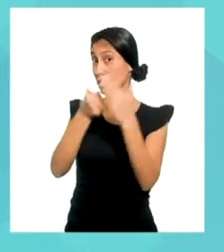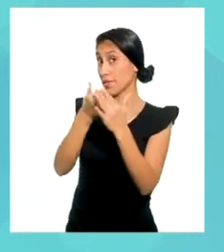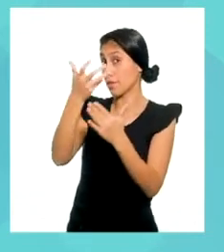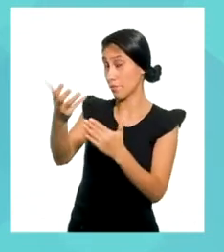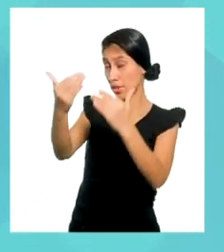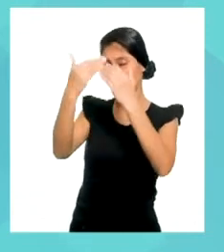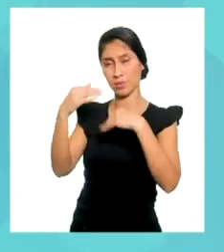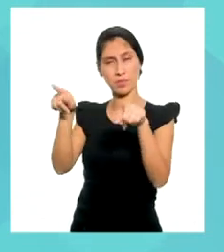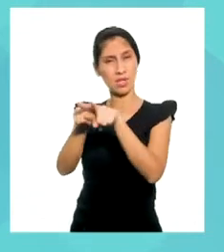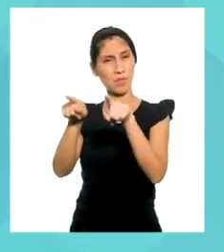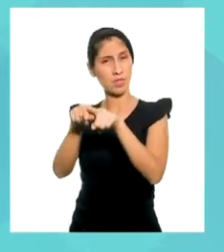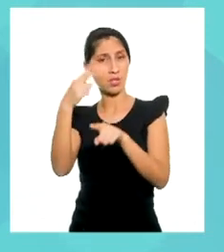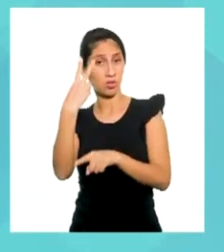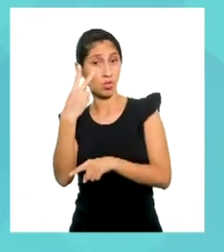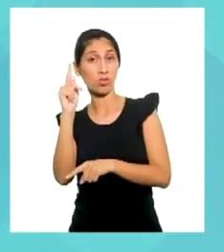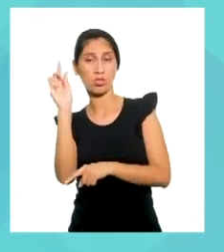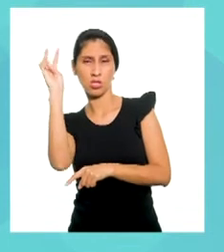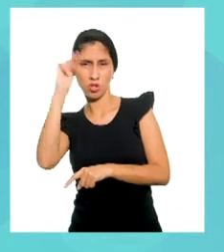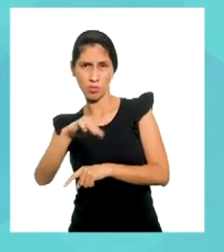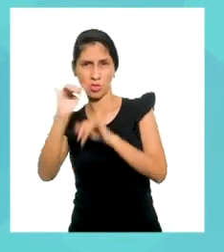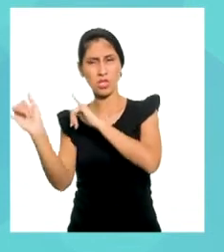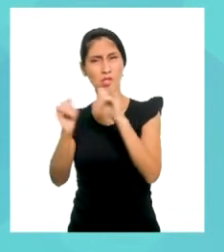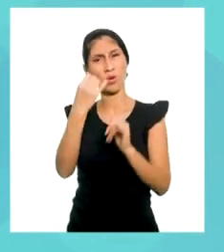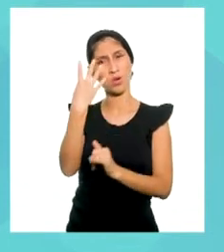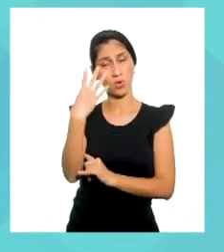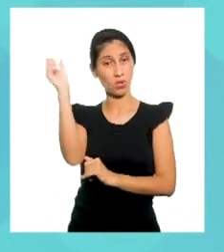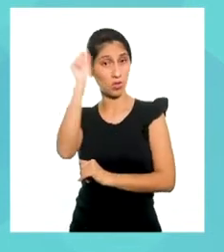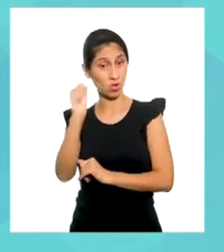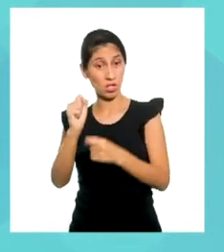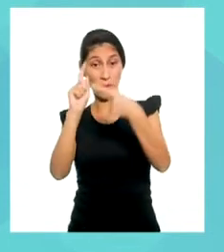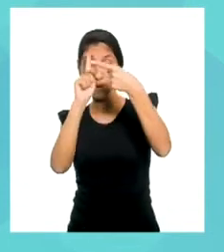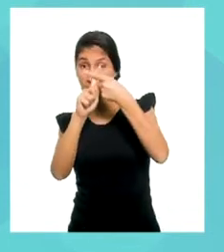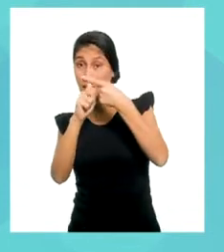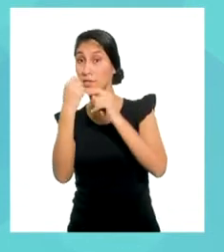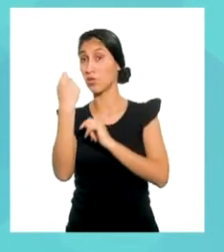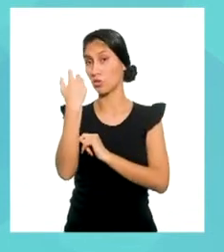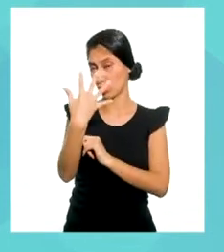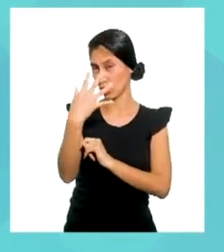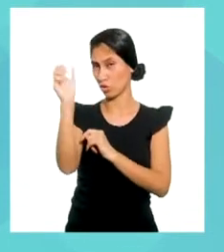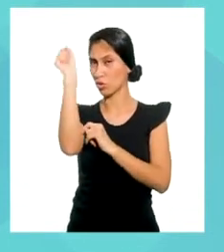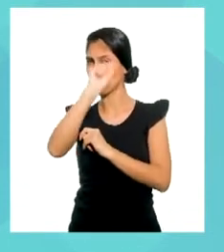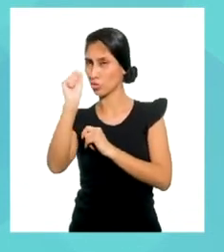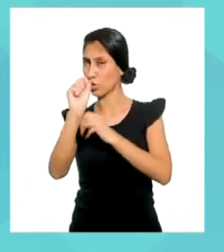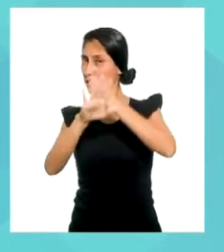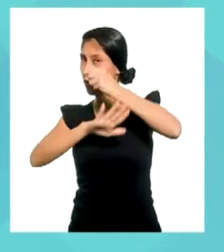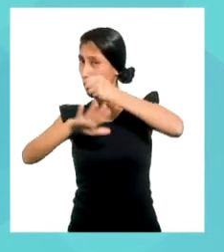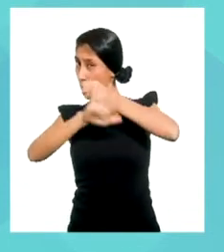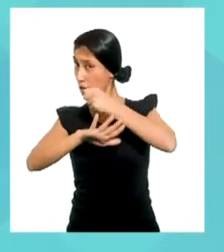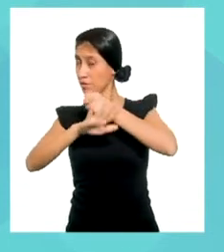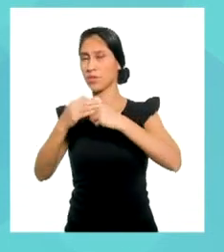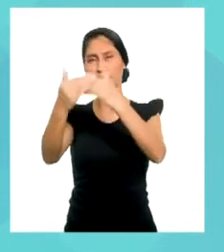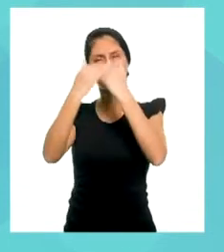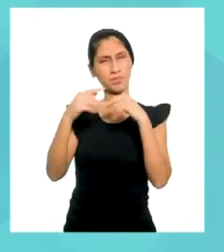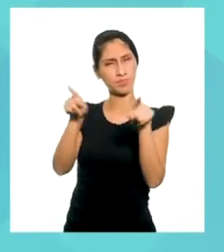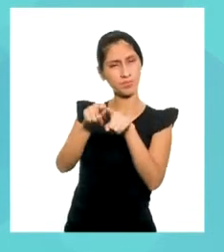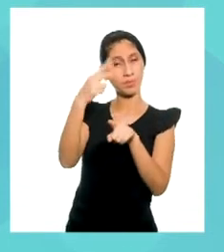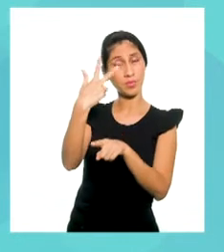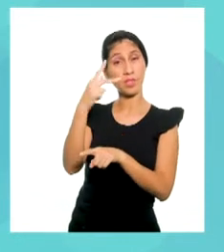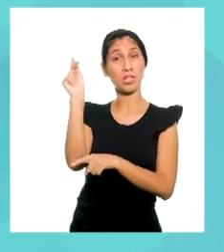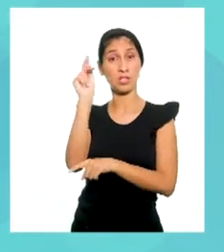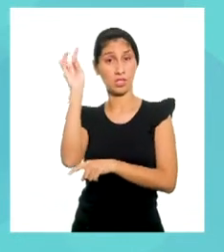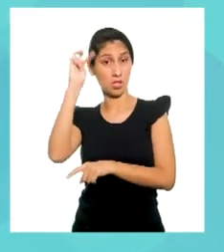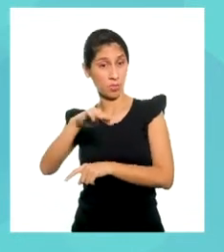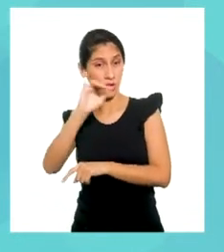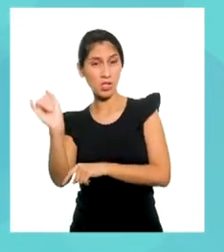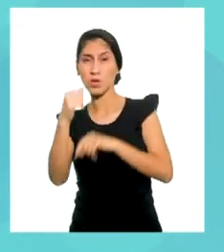2 kilómetros cuesta 4 soles más los 5 soles de la tarifa base o mínima. 3 kilómetros